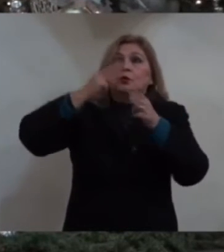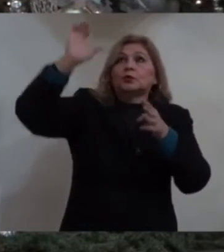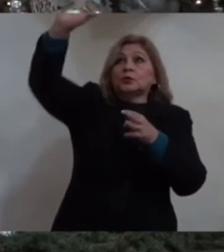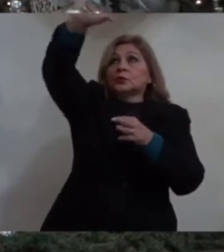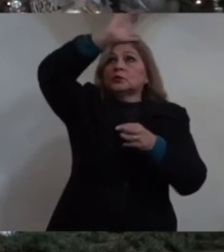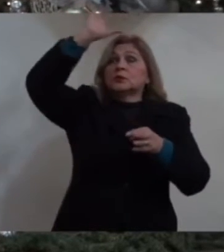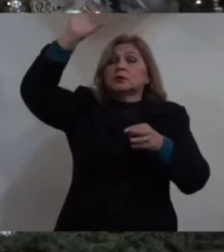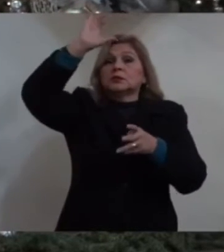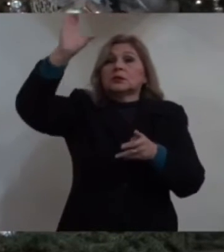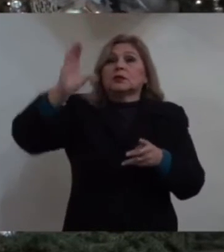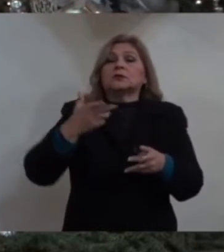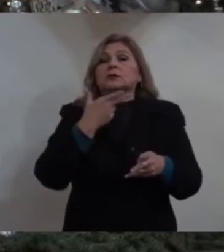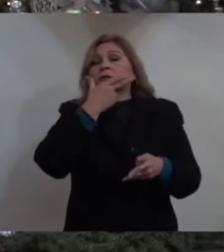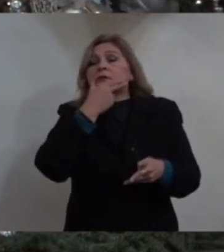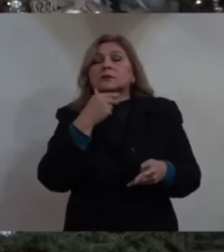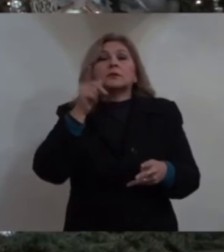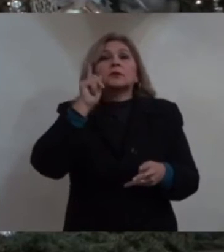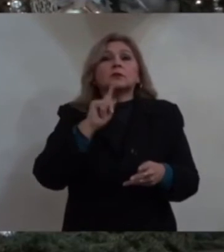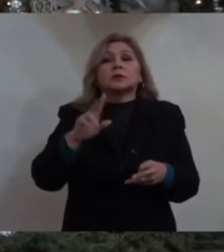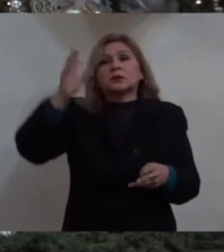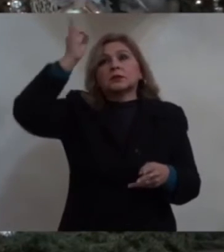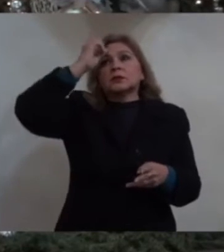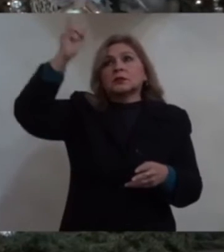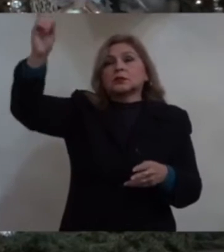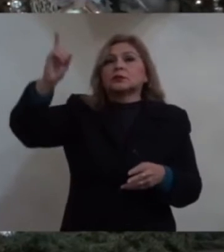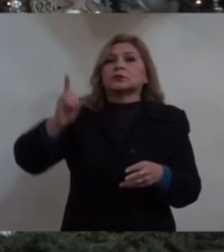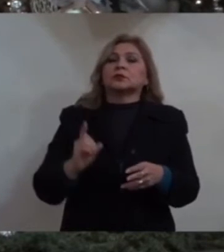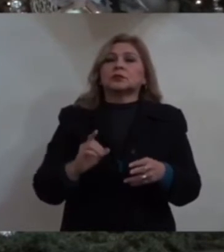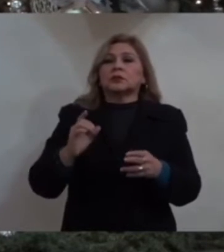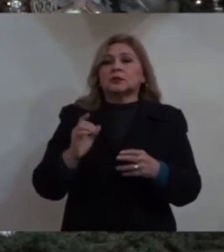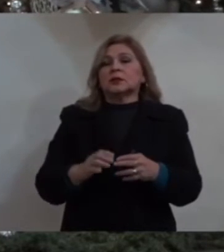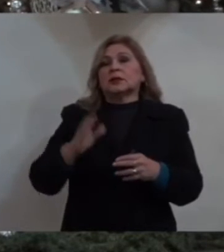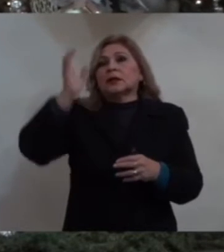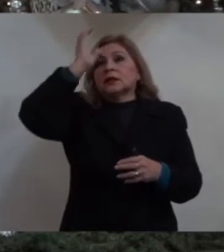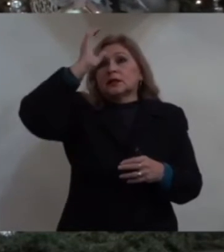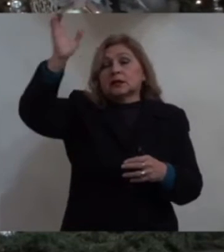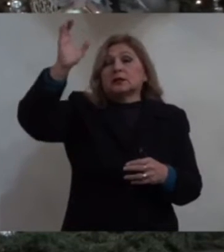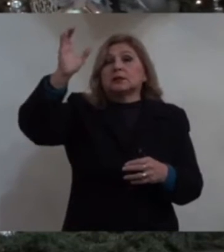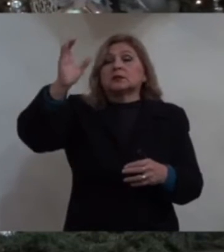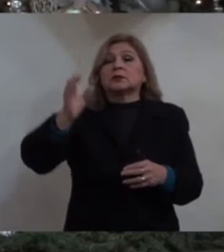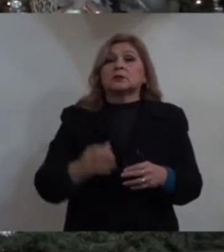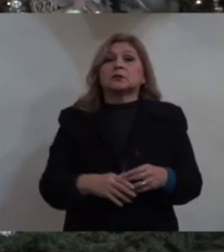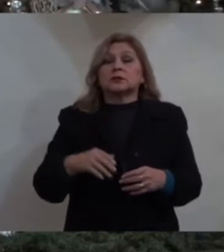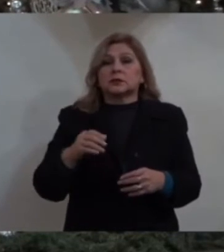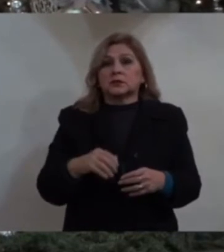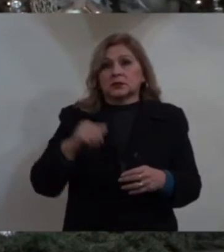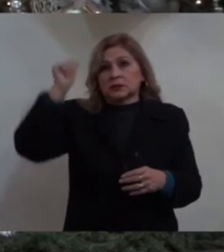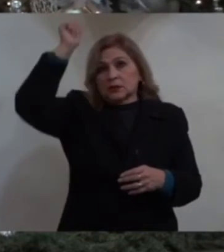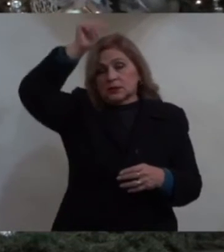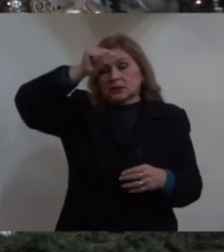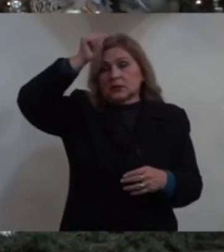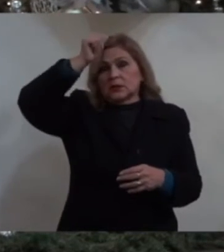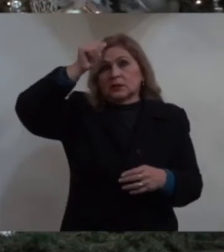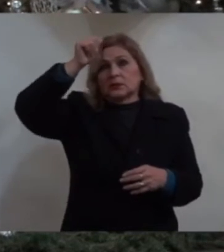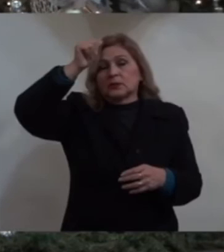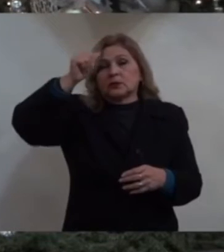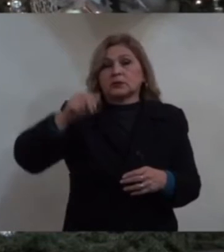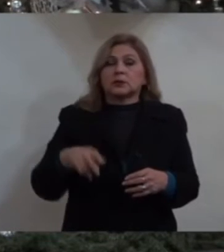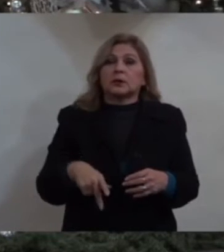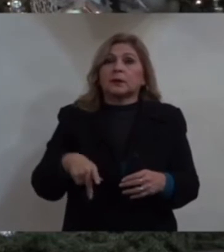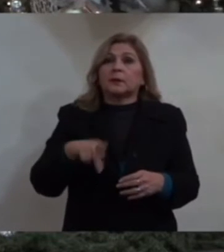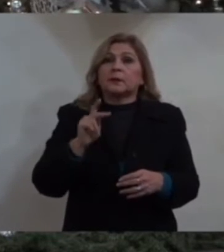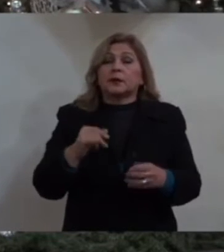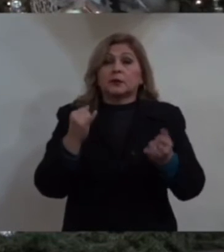hombres y Dios. Cristo es sacerdote, pero también los magos